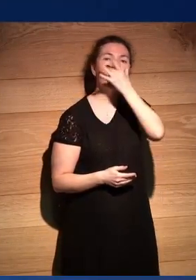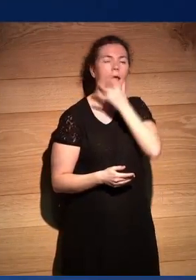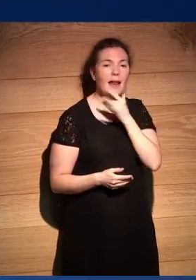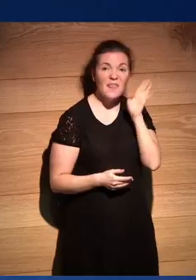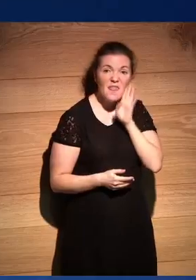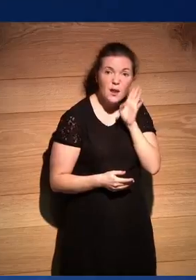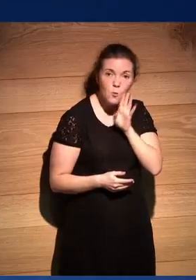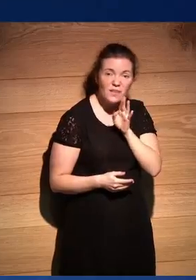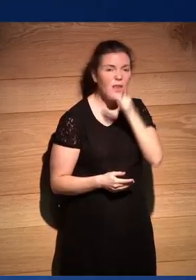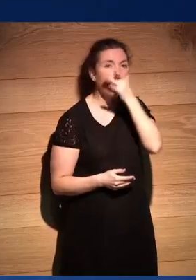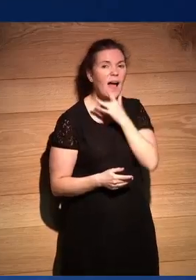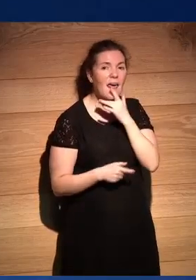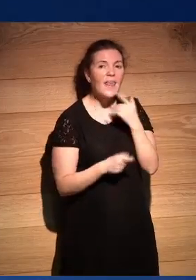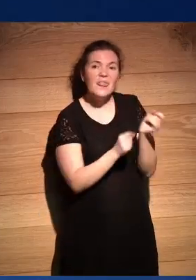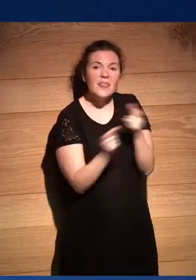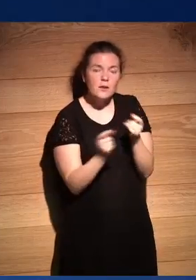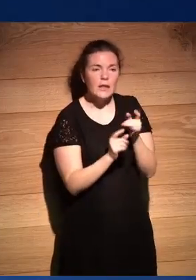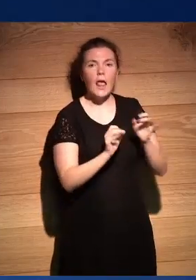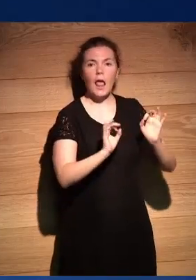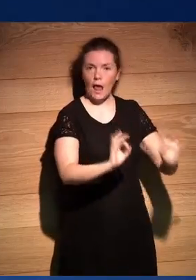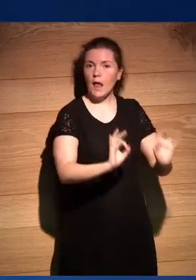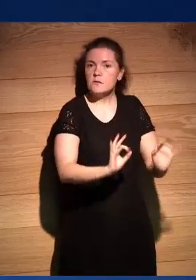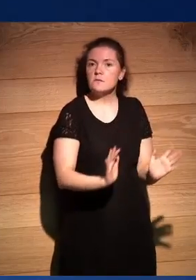delincuente con cara de narco es delincuente